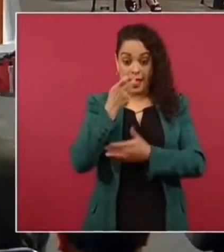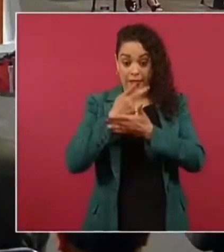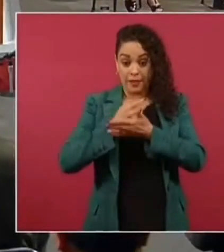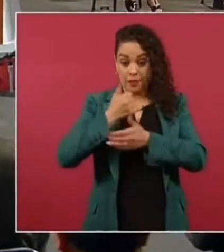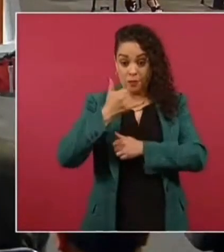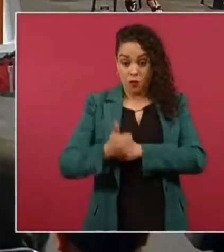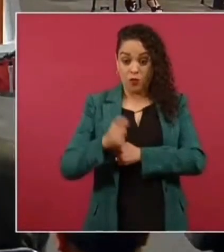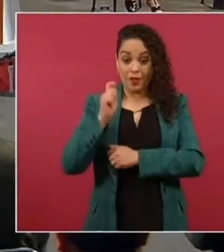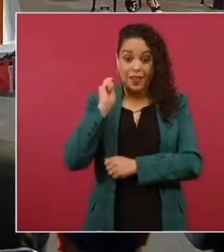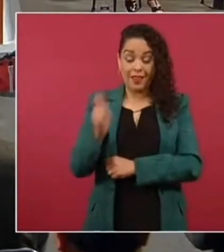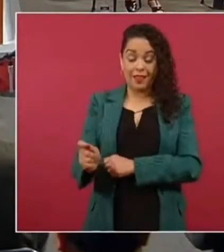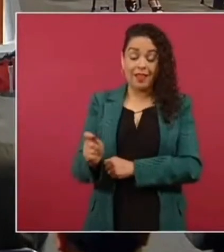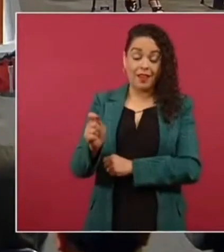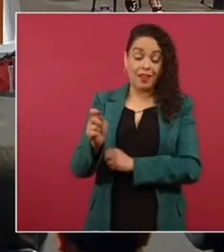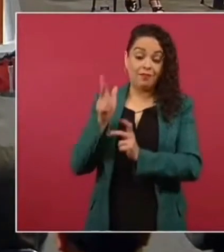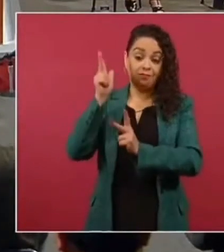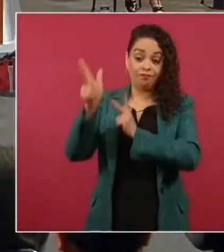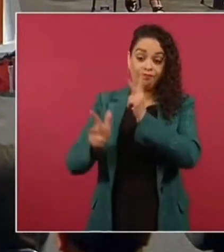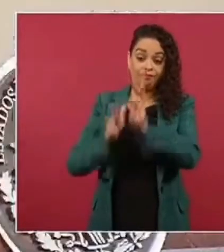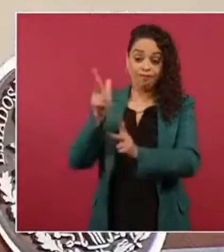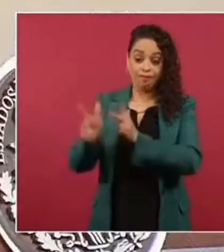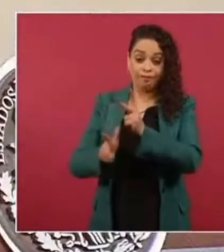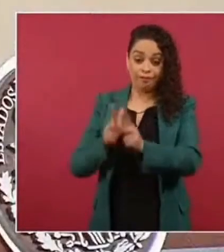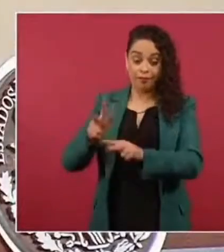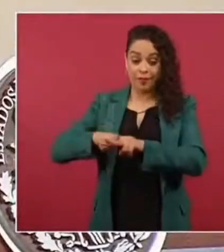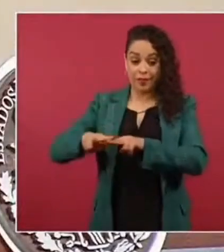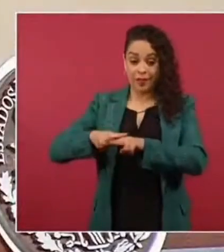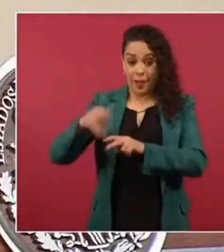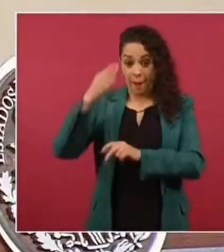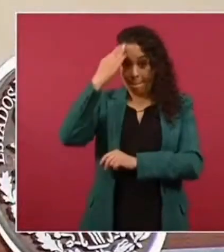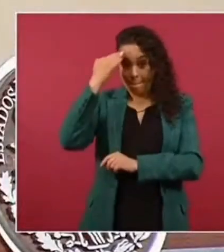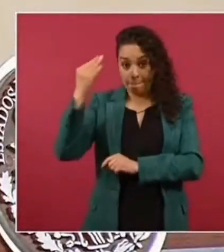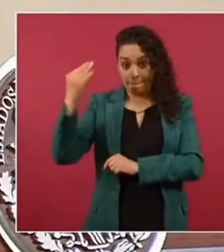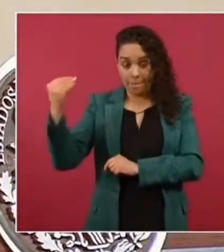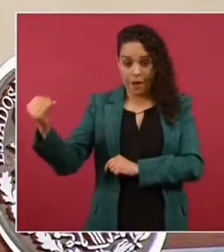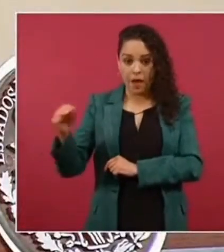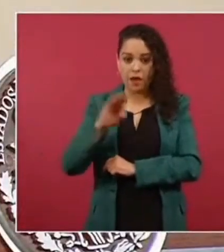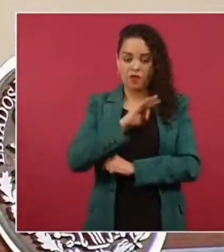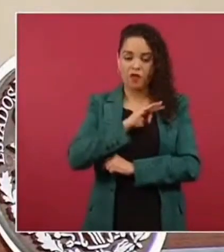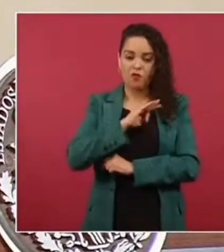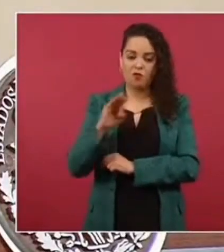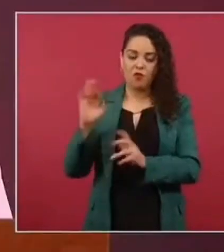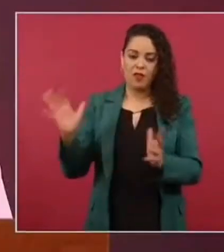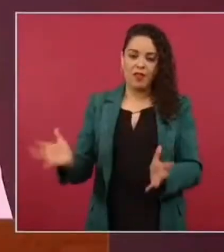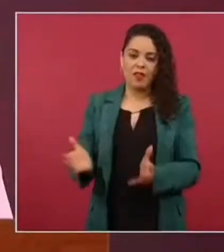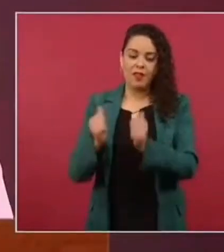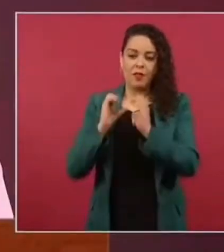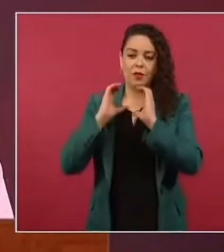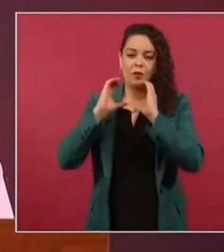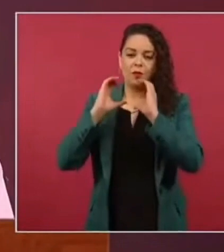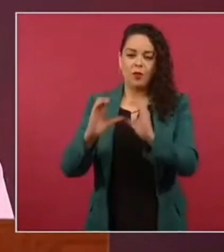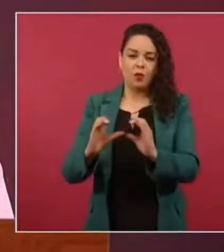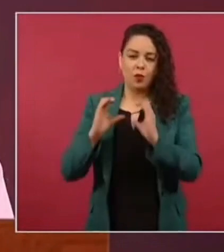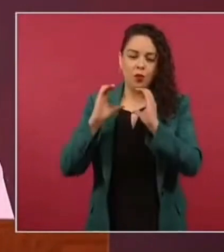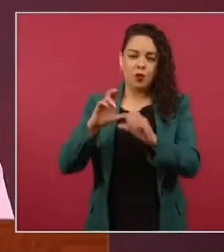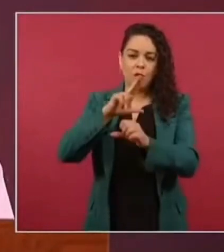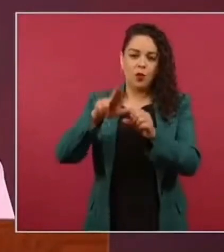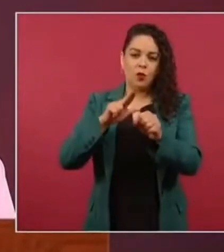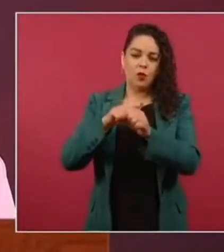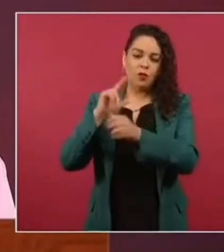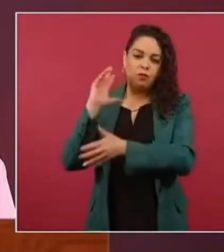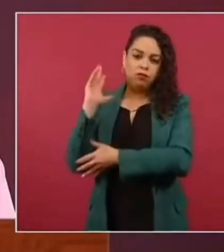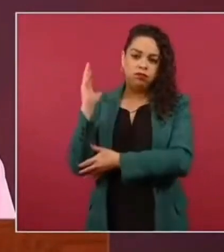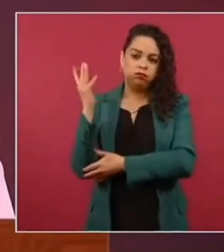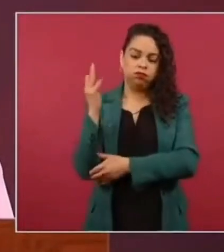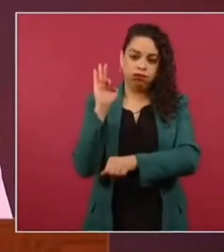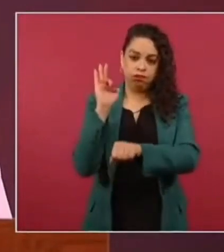Tren Maya estamos logrando hacer una reserva y conservación de áreas naturales protegidas